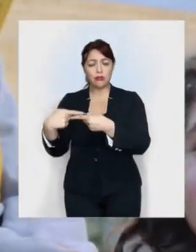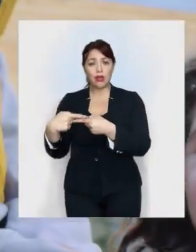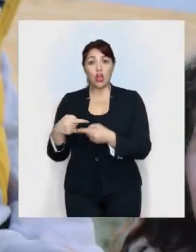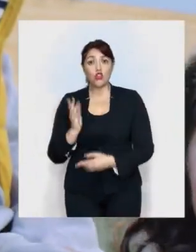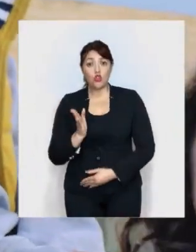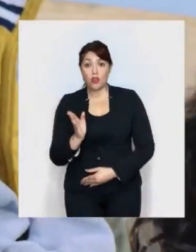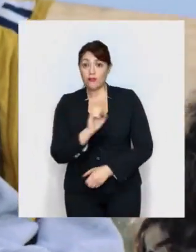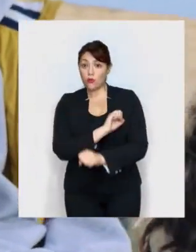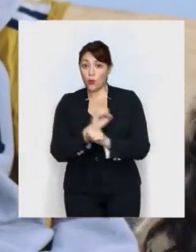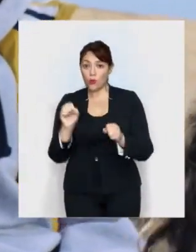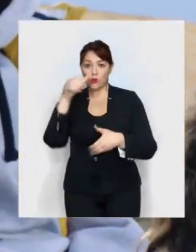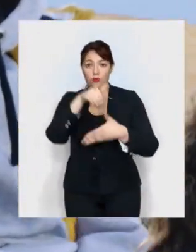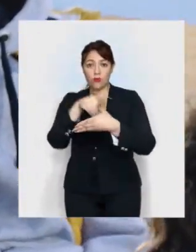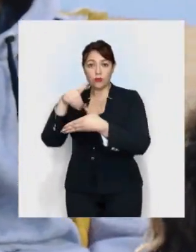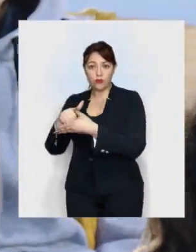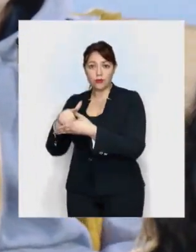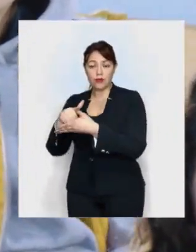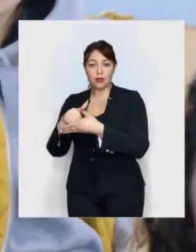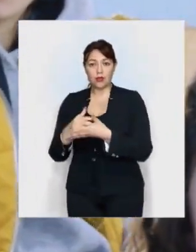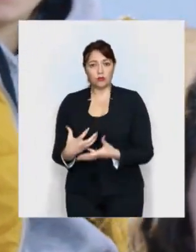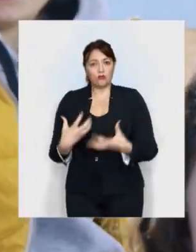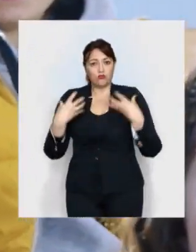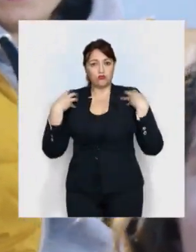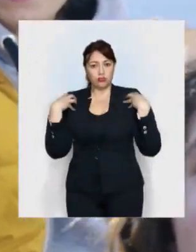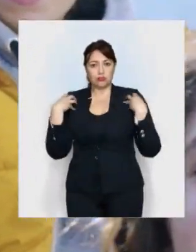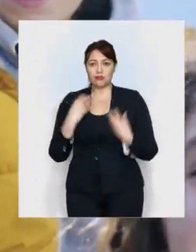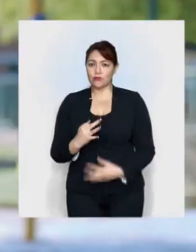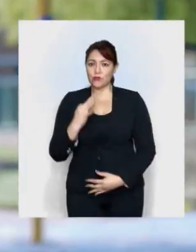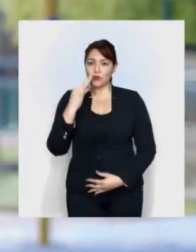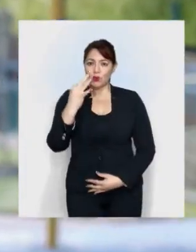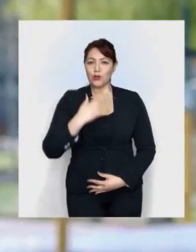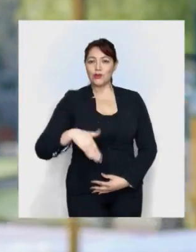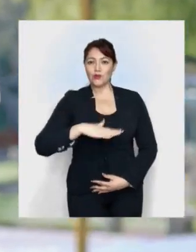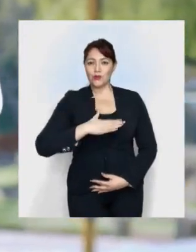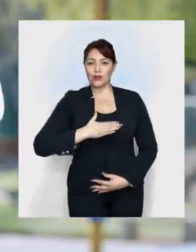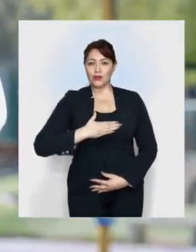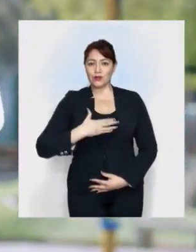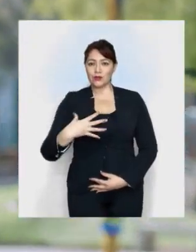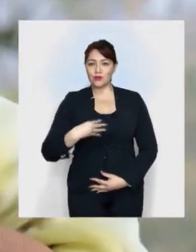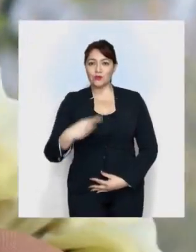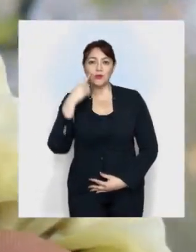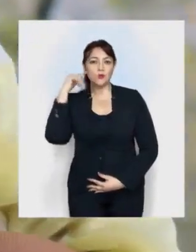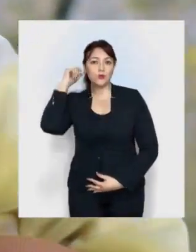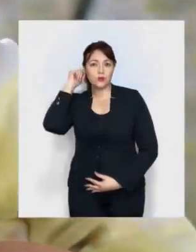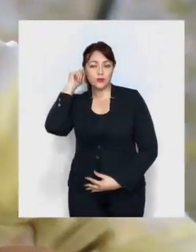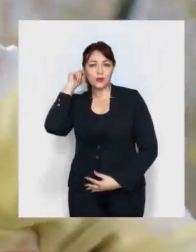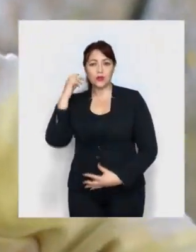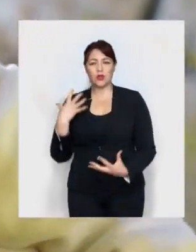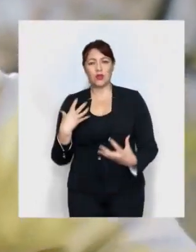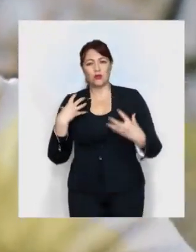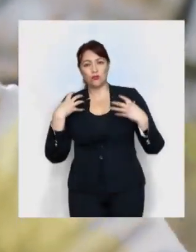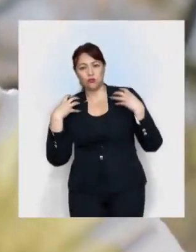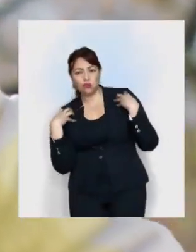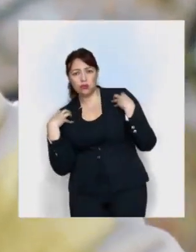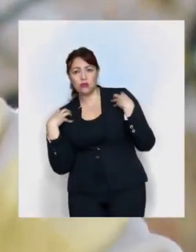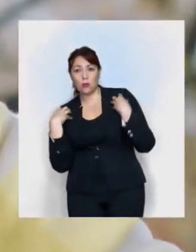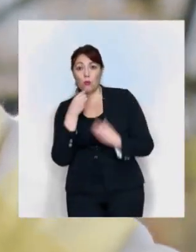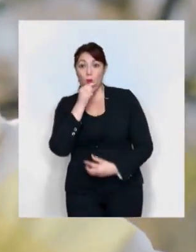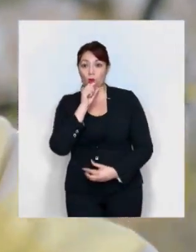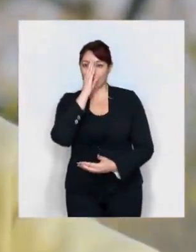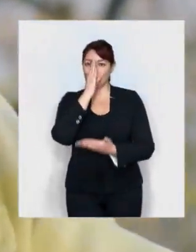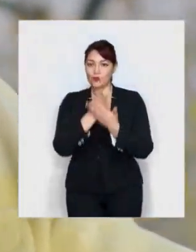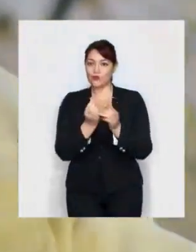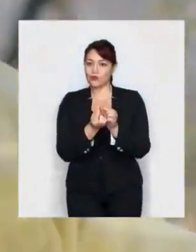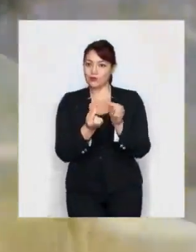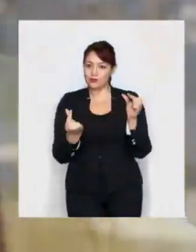Los que aún no pueden votar, los que tendrán en sus manos el futuro. Nuestros hijos e hijas tendrán que sostener el peso de lo que pronto